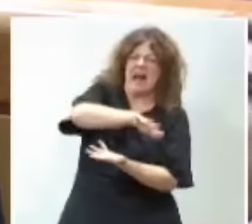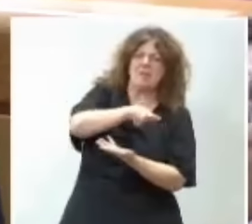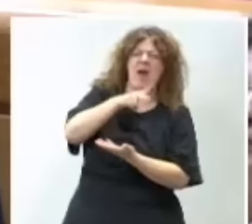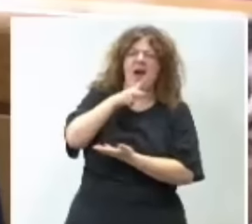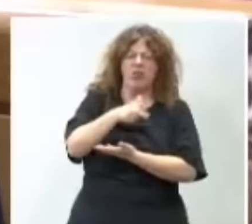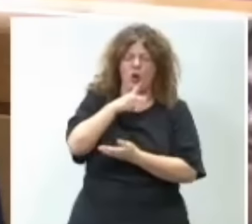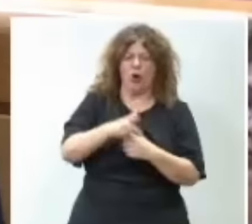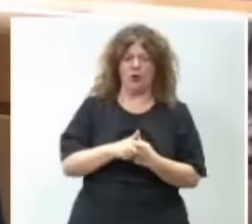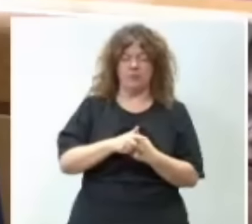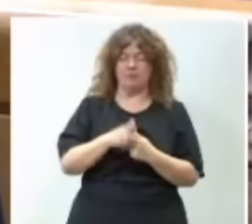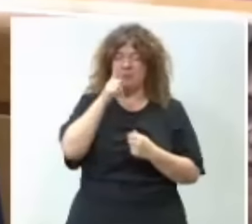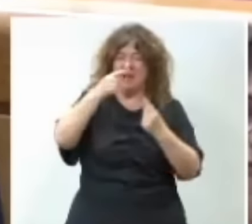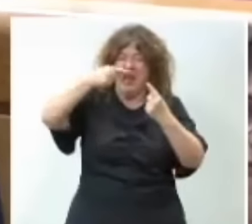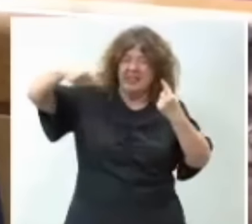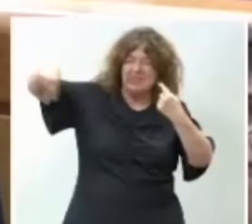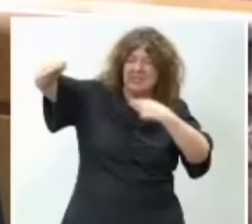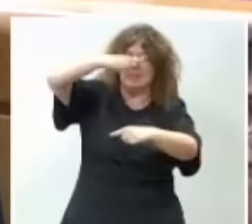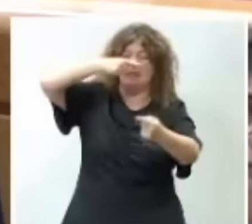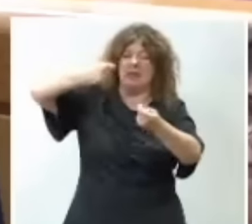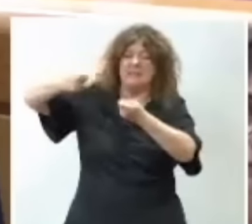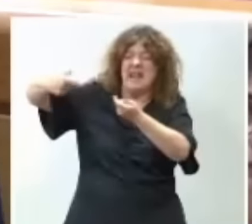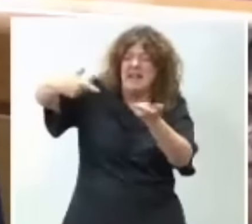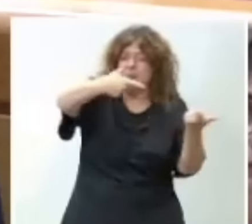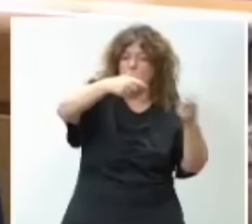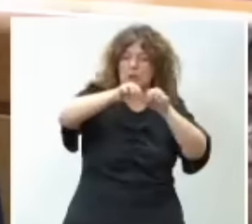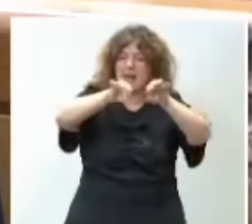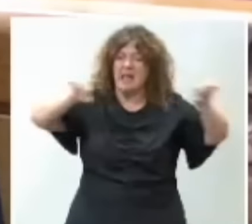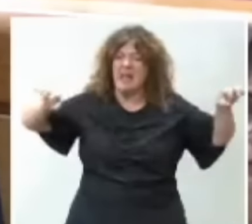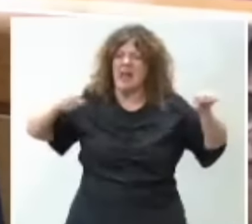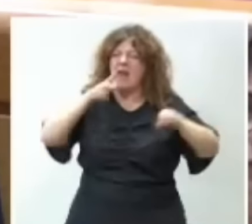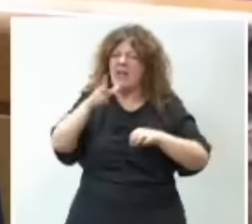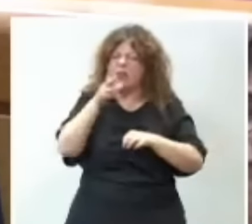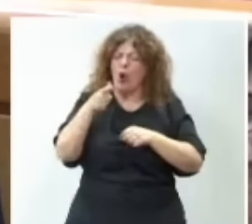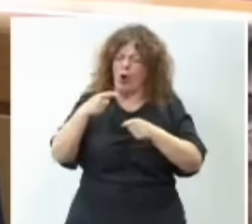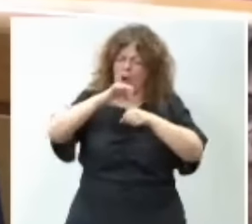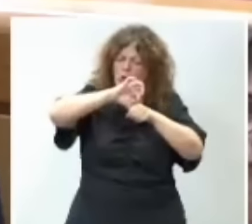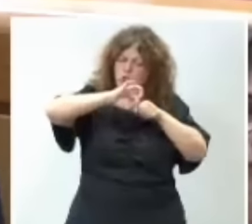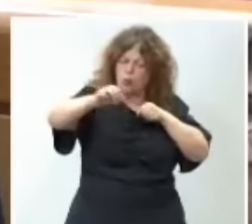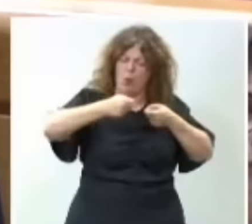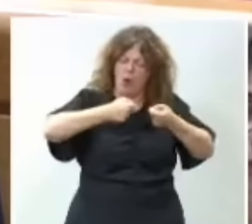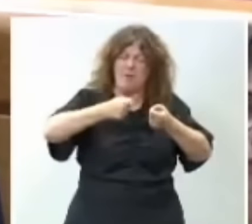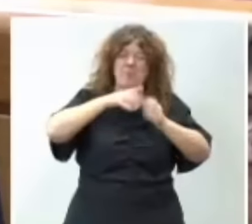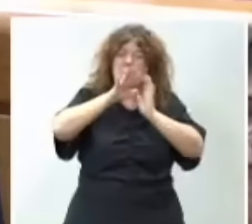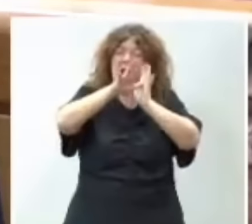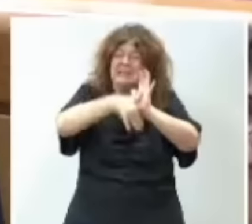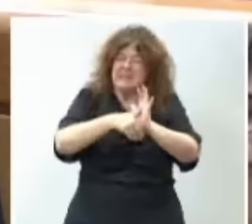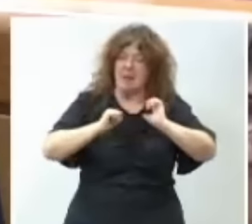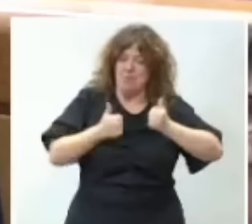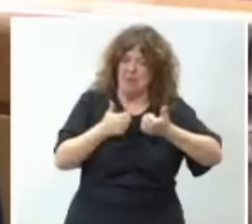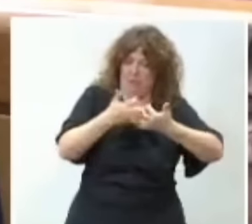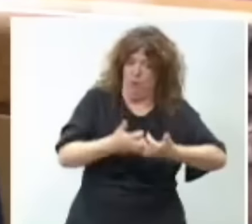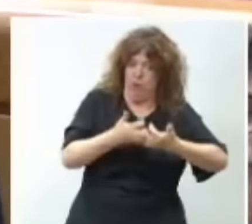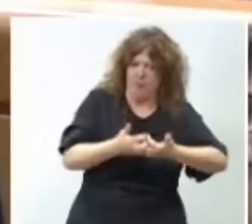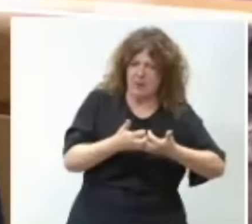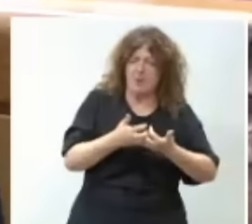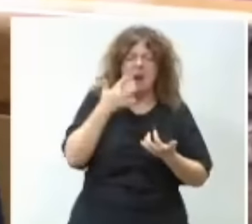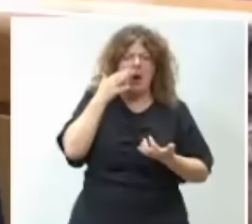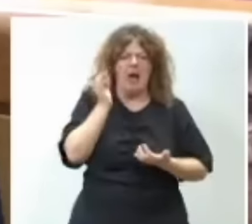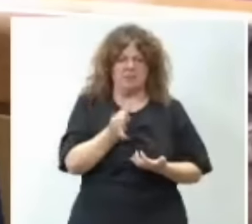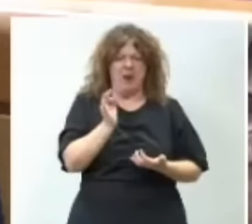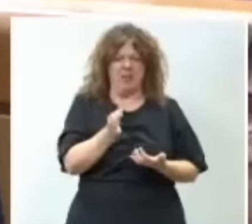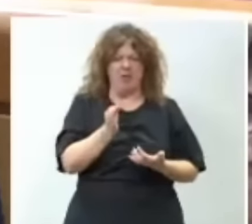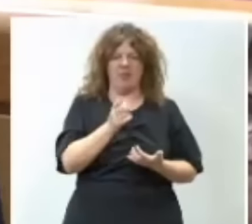transporte del hidrógeno a través de tubo estaba pensado para que entrara a funcionar más tarde. Y es verdad también que como